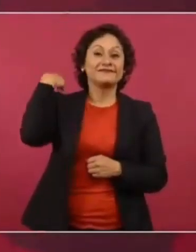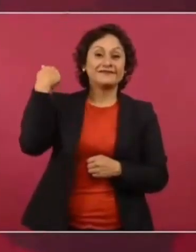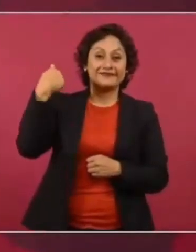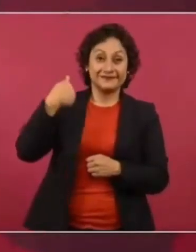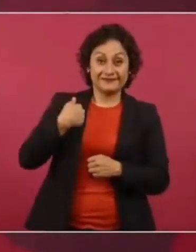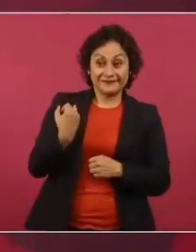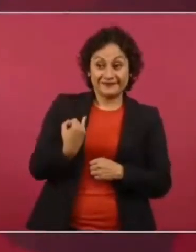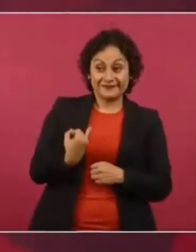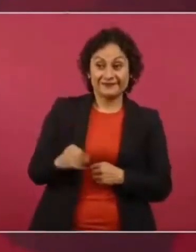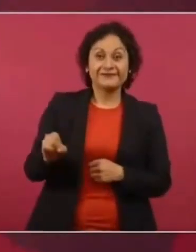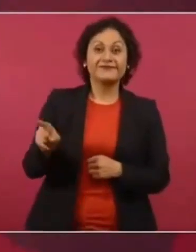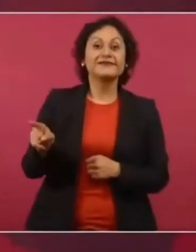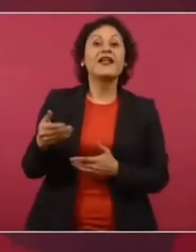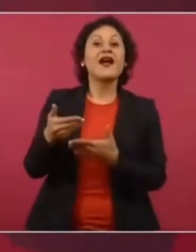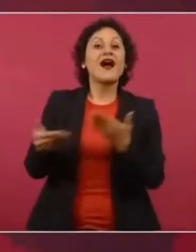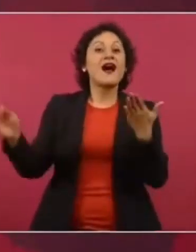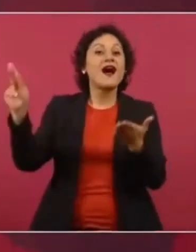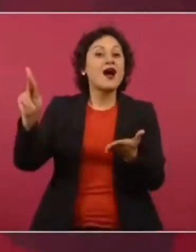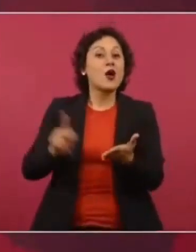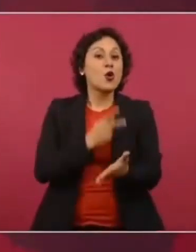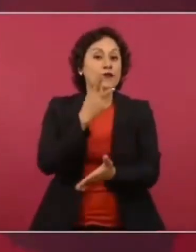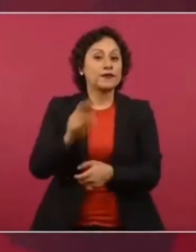Y al otro acosío